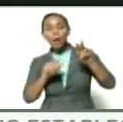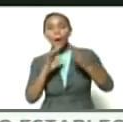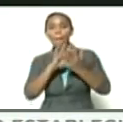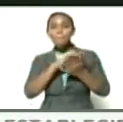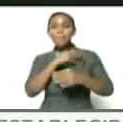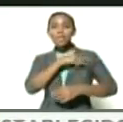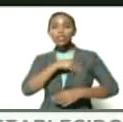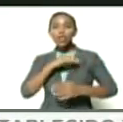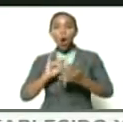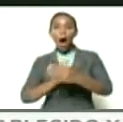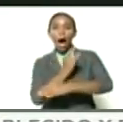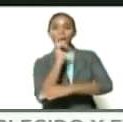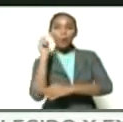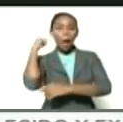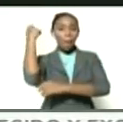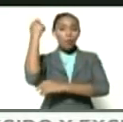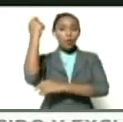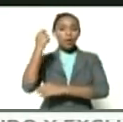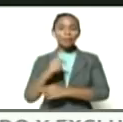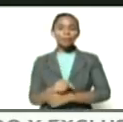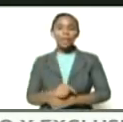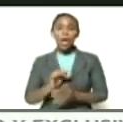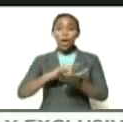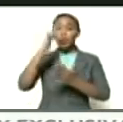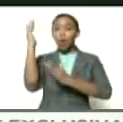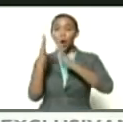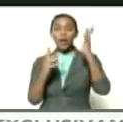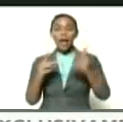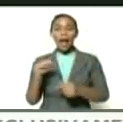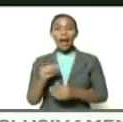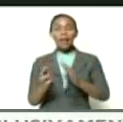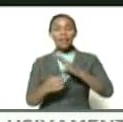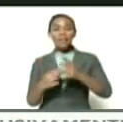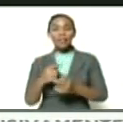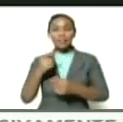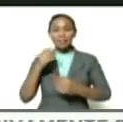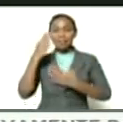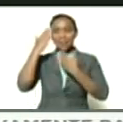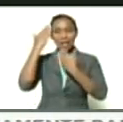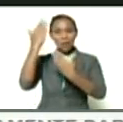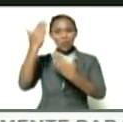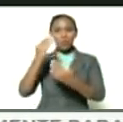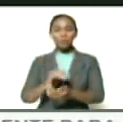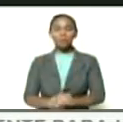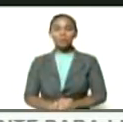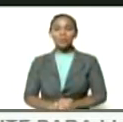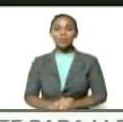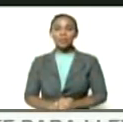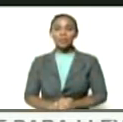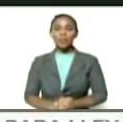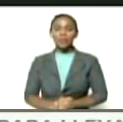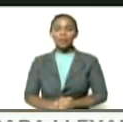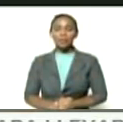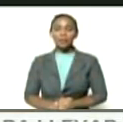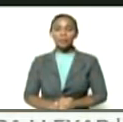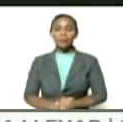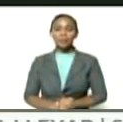Apure Gloria Larriba vale mi saludo ¿cómo estás Gloria?